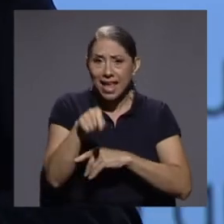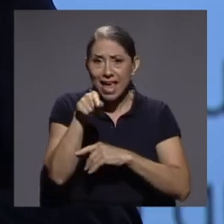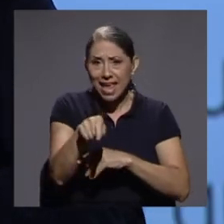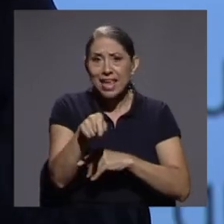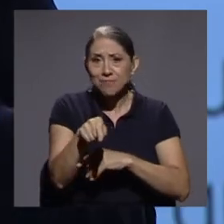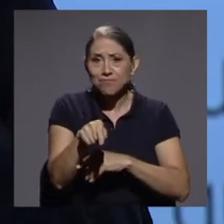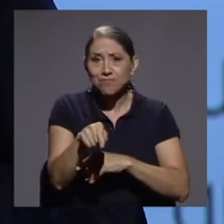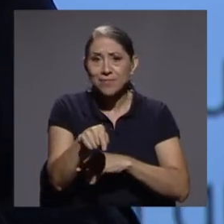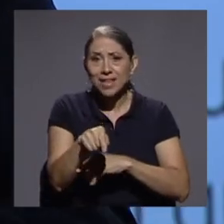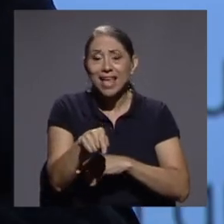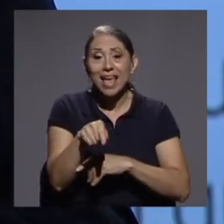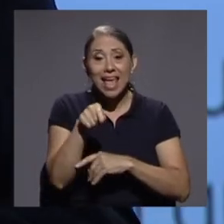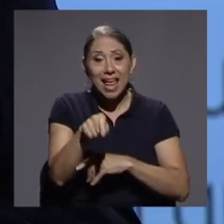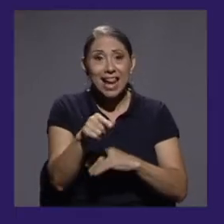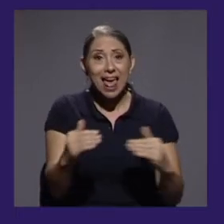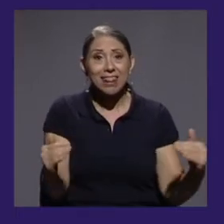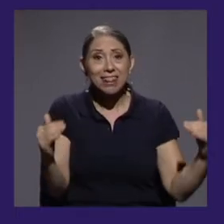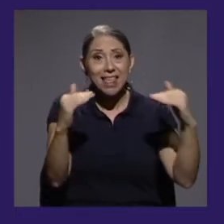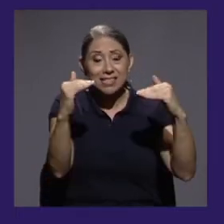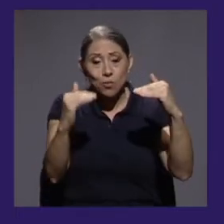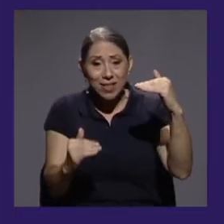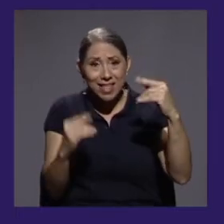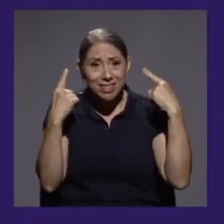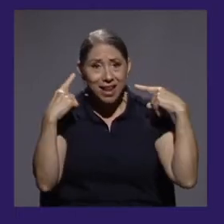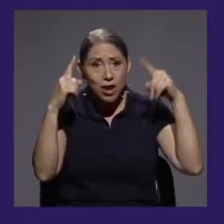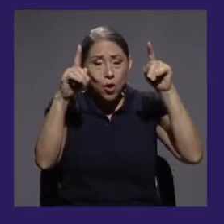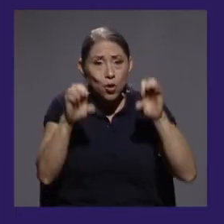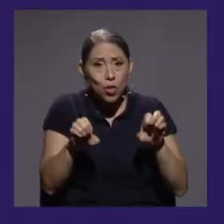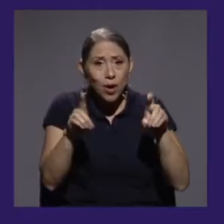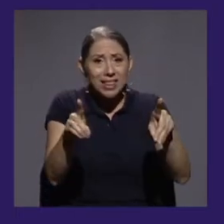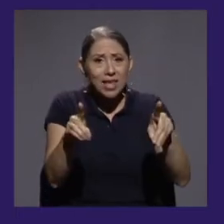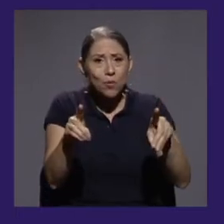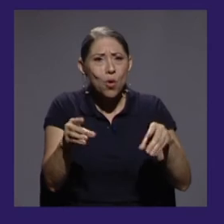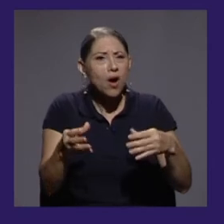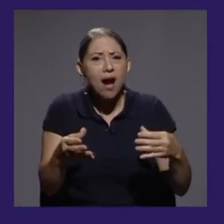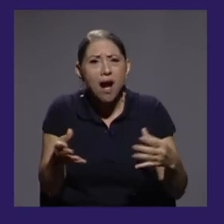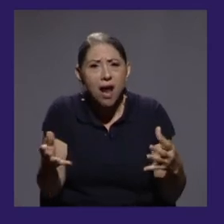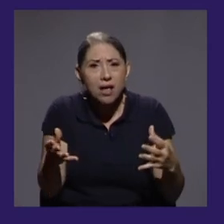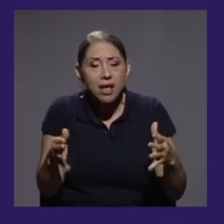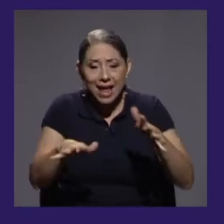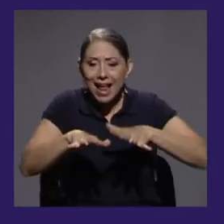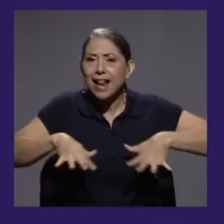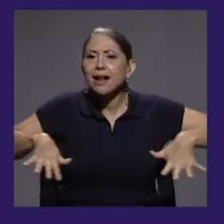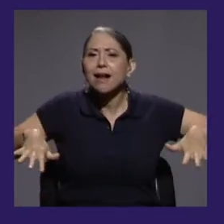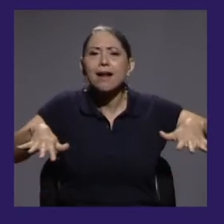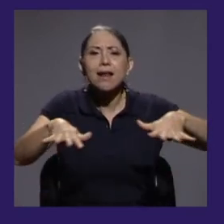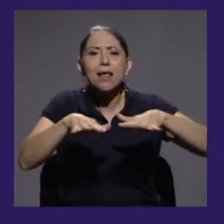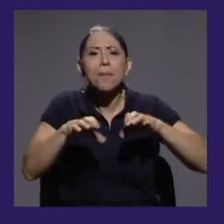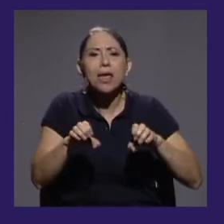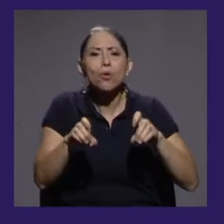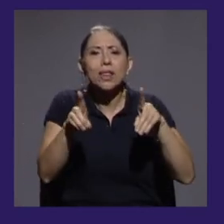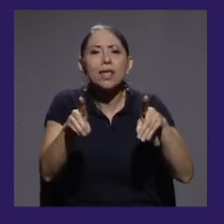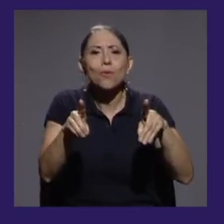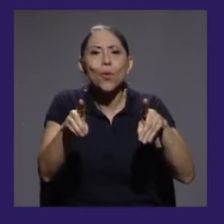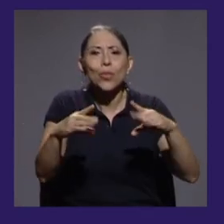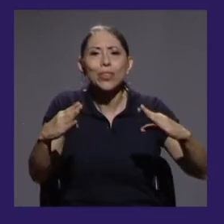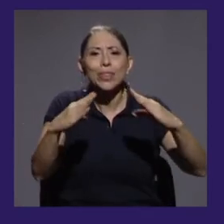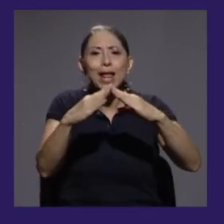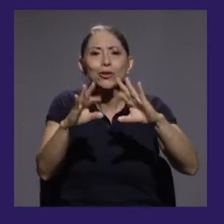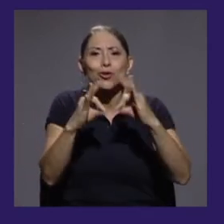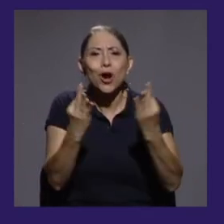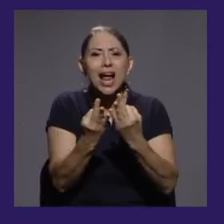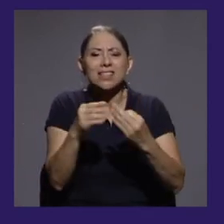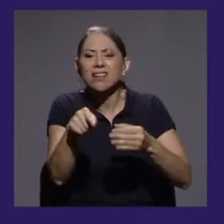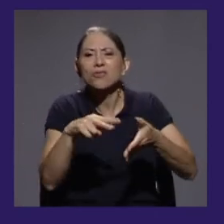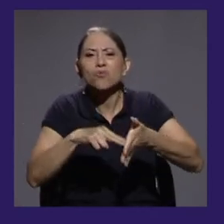genera este tema del logro educativo es el clima educativo de los hogares. ¿Qué entendemos por clima educativo de los hogares?